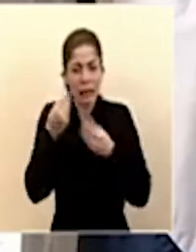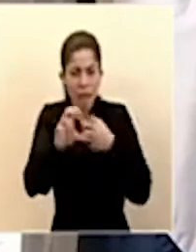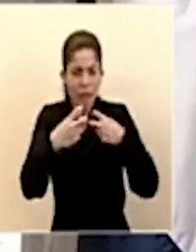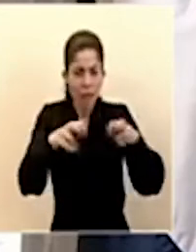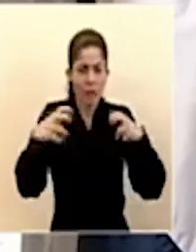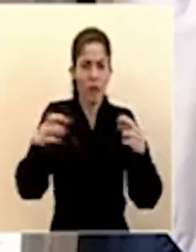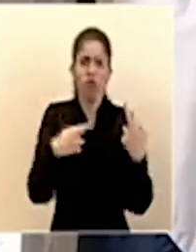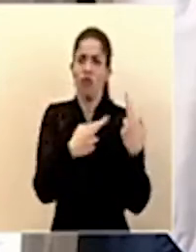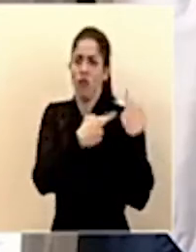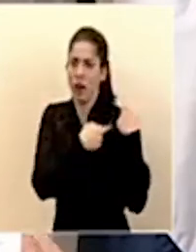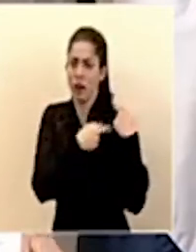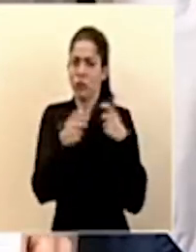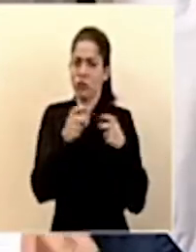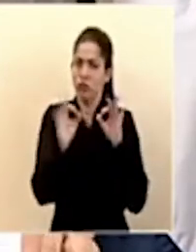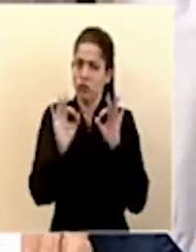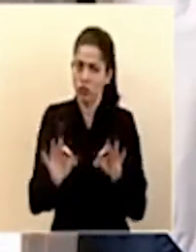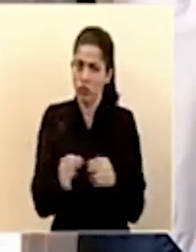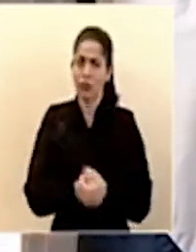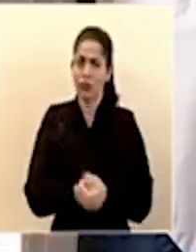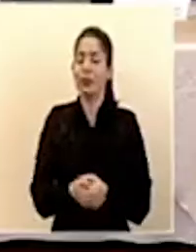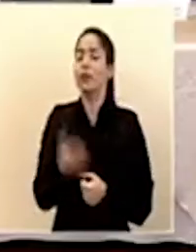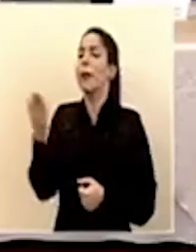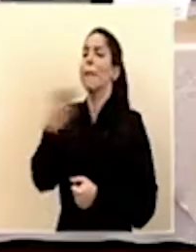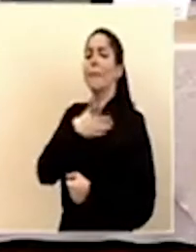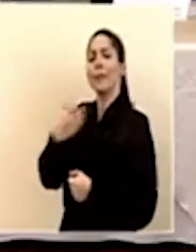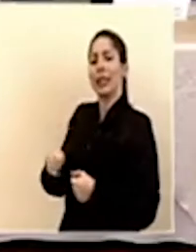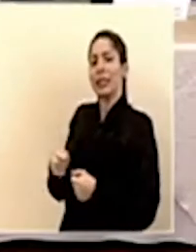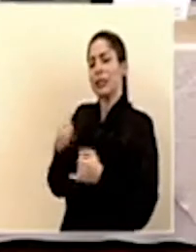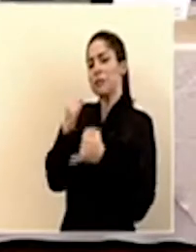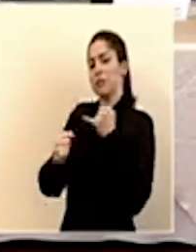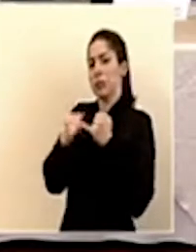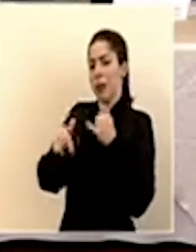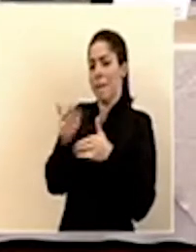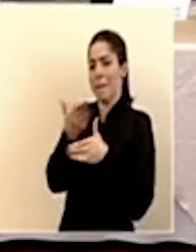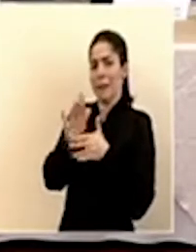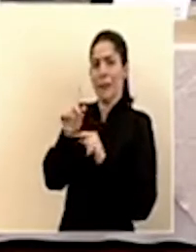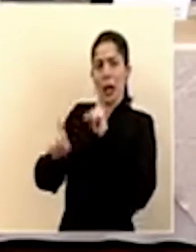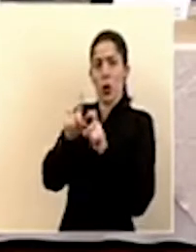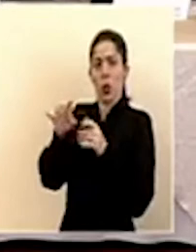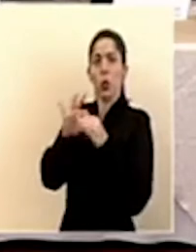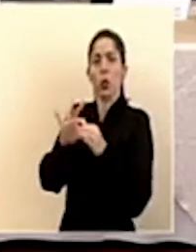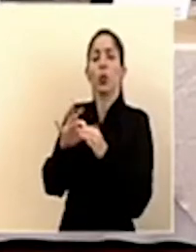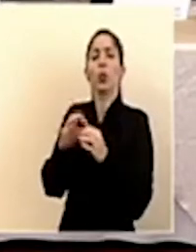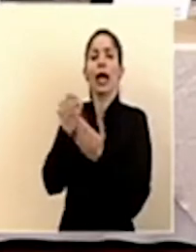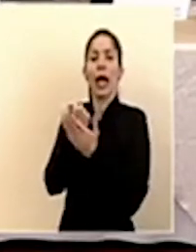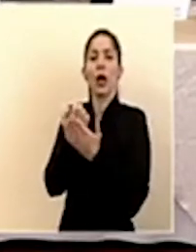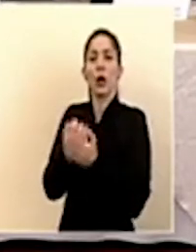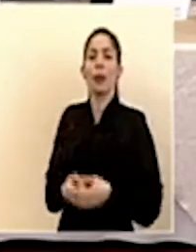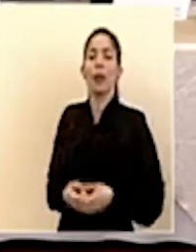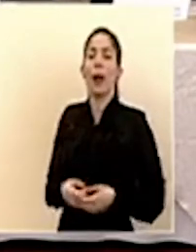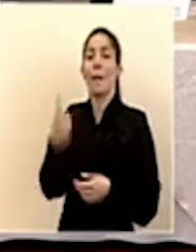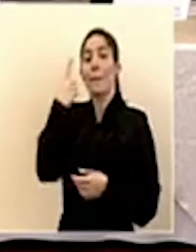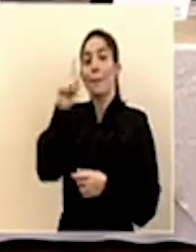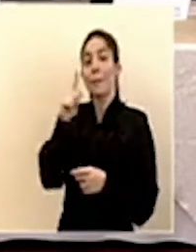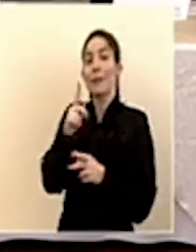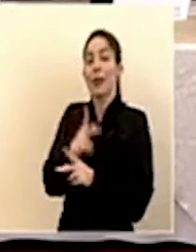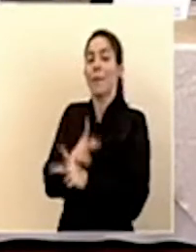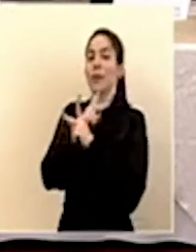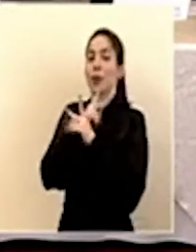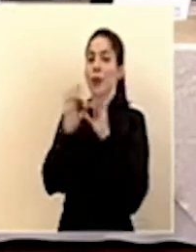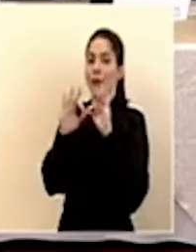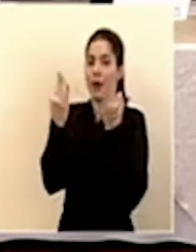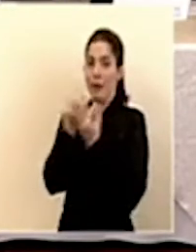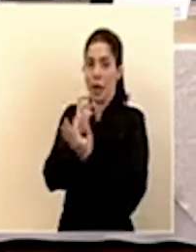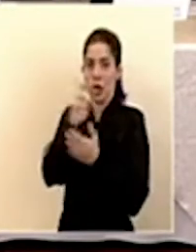y con la máxima eficacia señor presidente vamos cerrando este bloque de consultas de índole económica para proteger a las